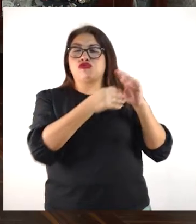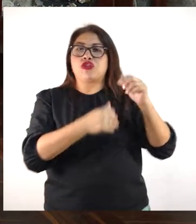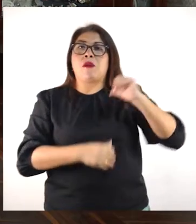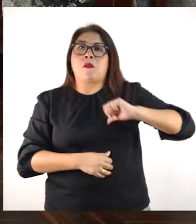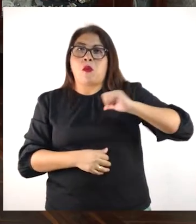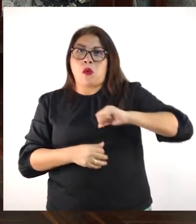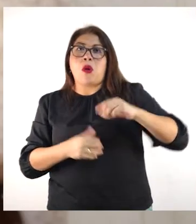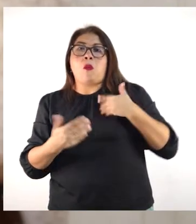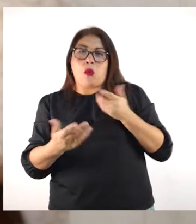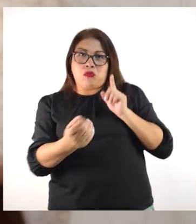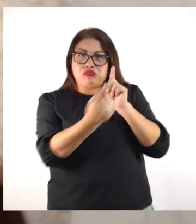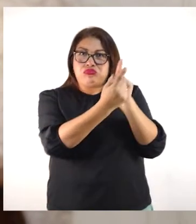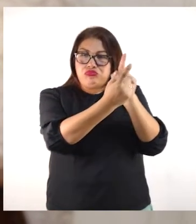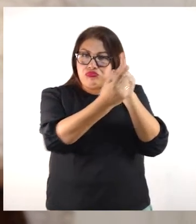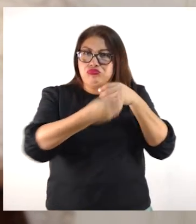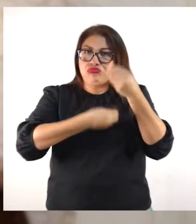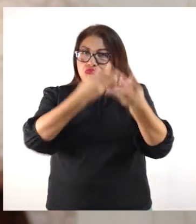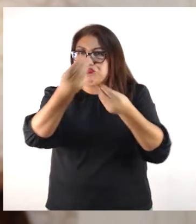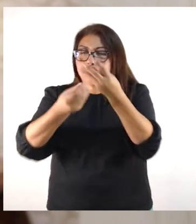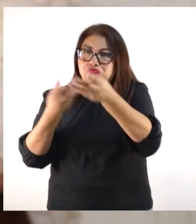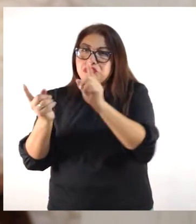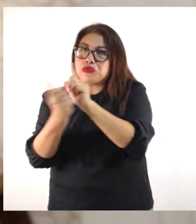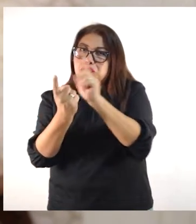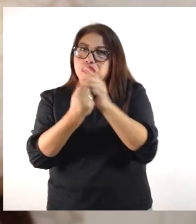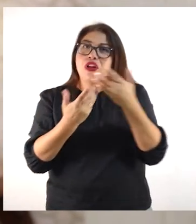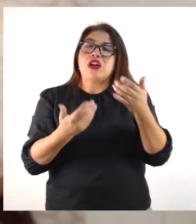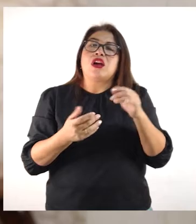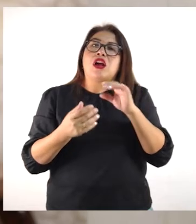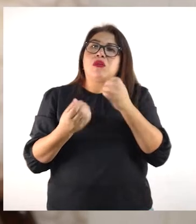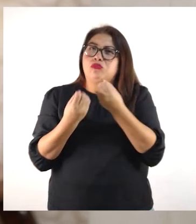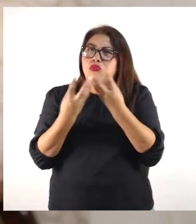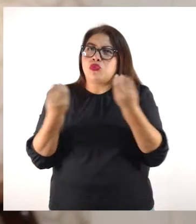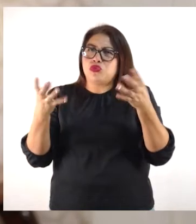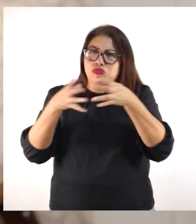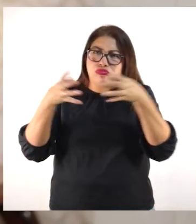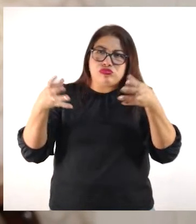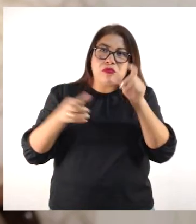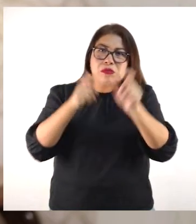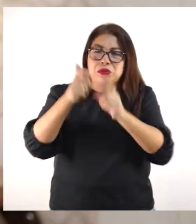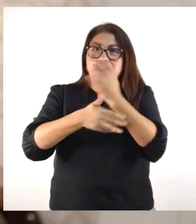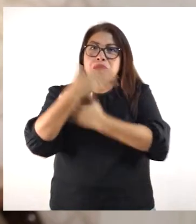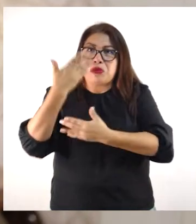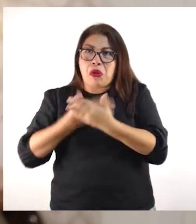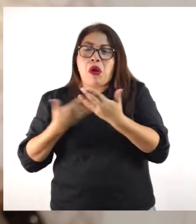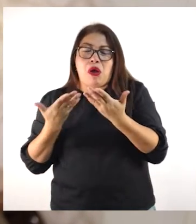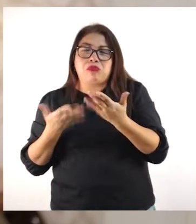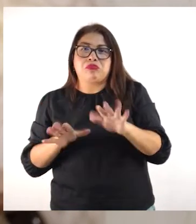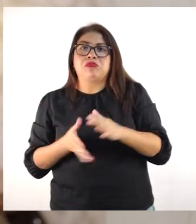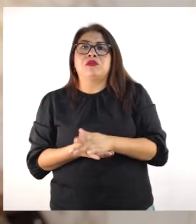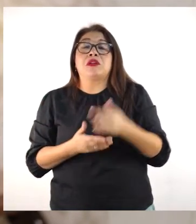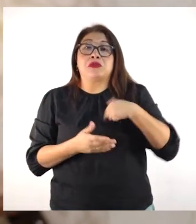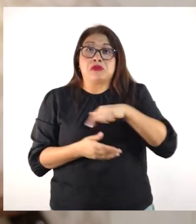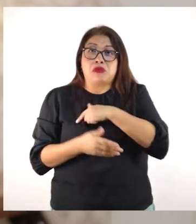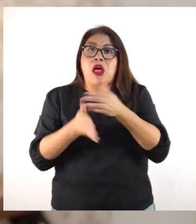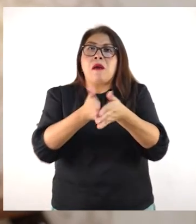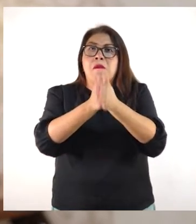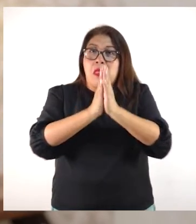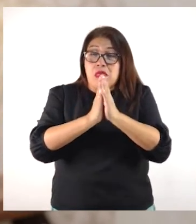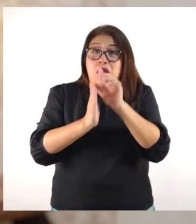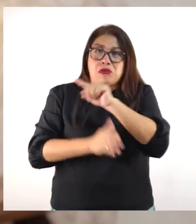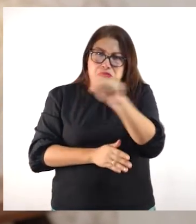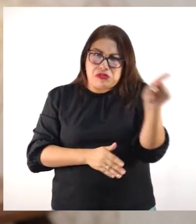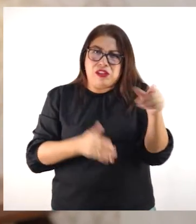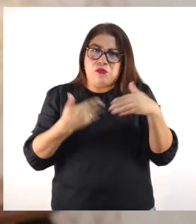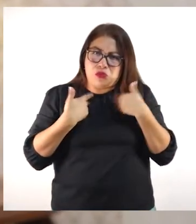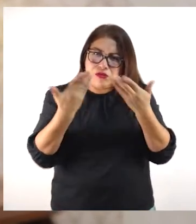acercarnos también, donde hay un número importante de personas con discapacidad y pedirles que con toda